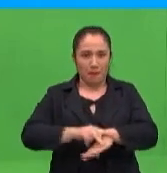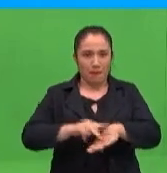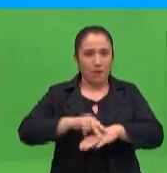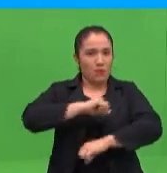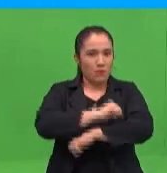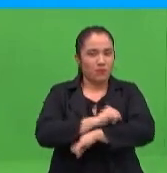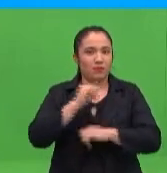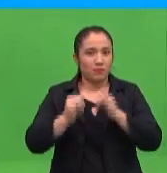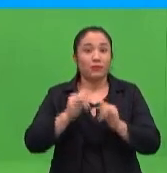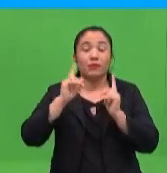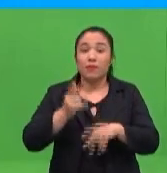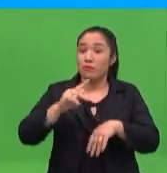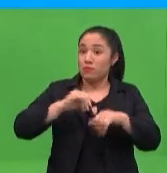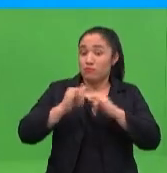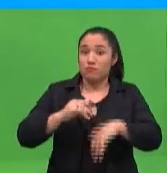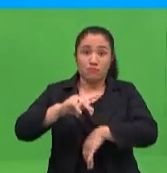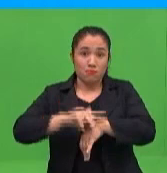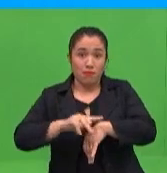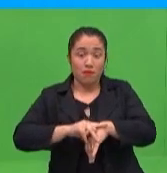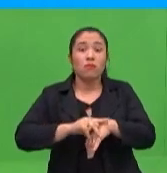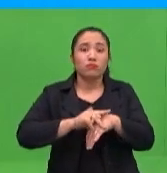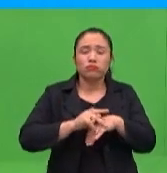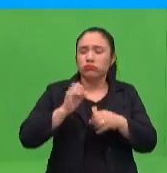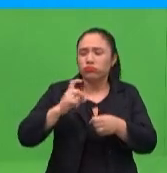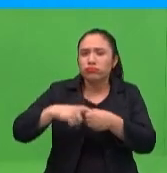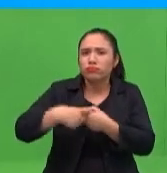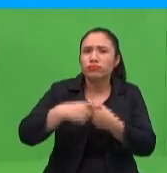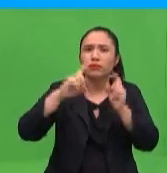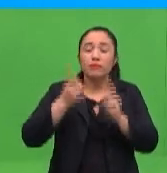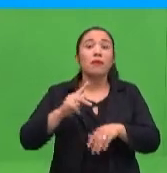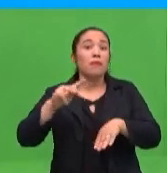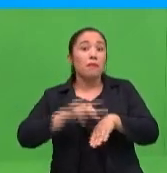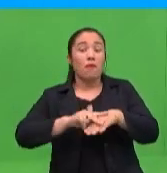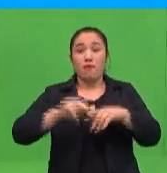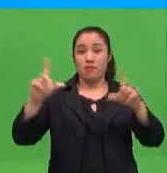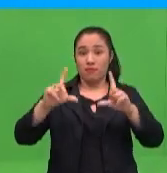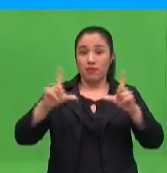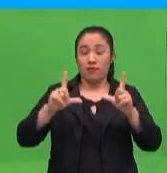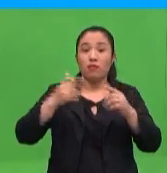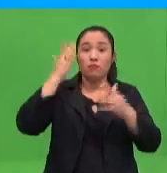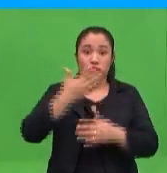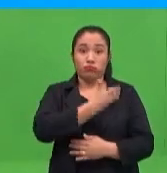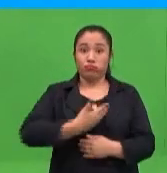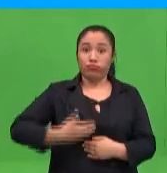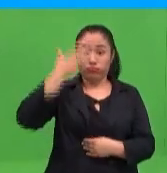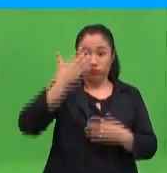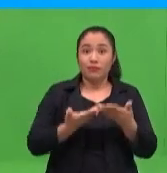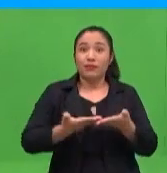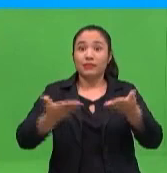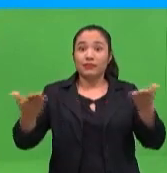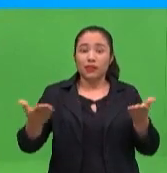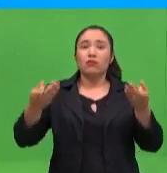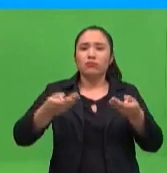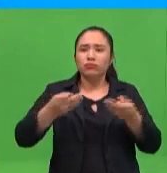NPI. Prácticamente estamos con toda la cobertura. También a Paraguay TV, el canal del Estado, el canal público que nos acompaña